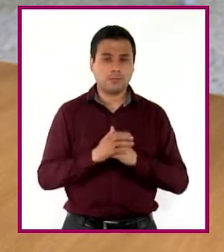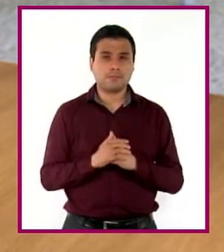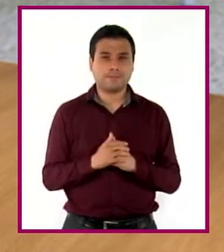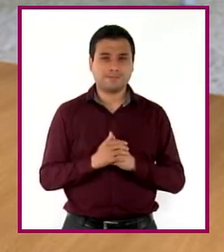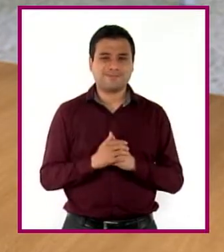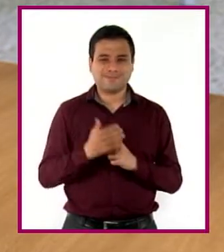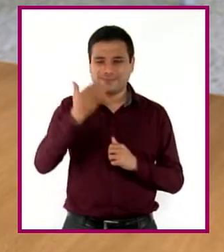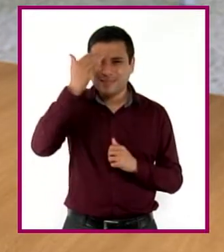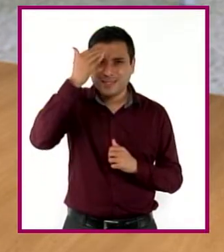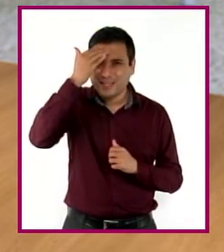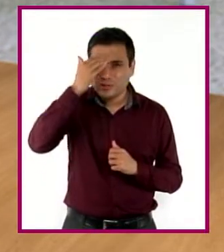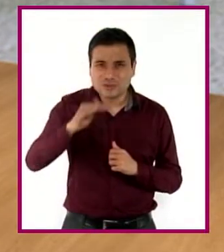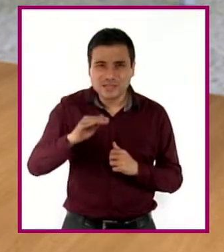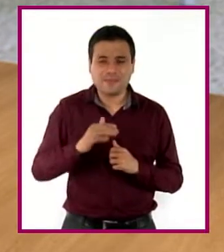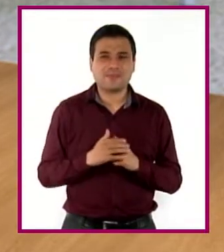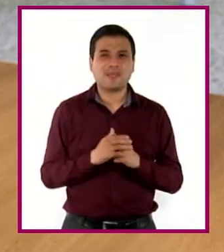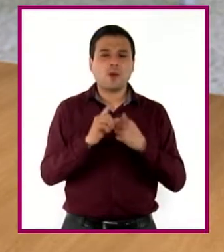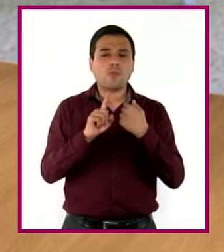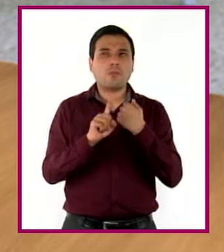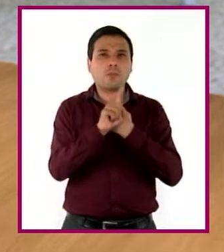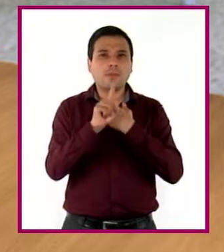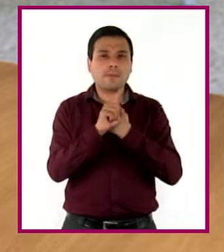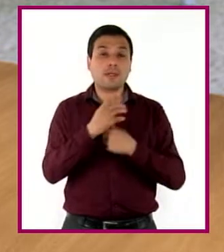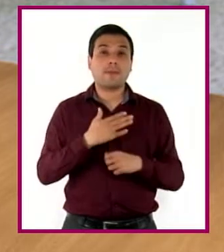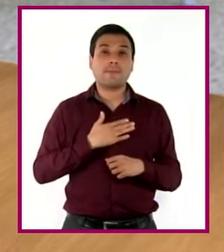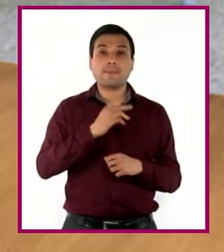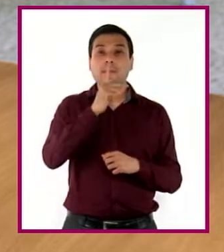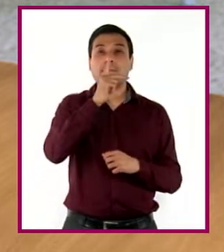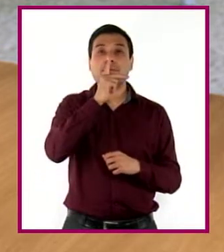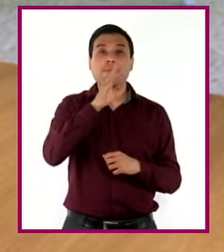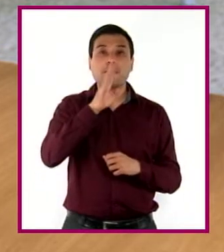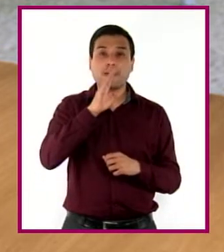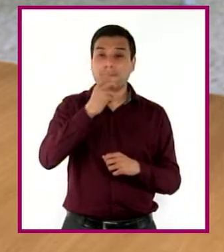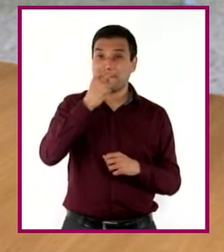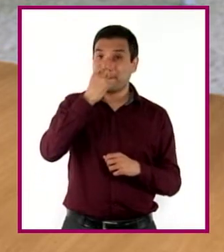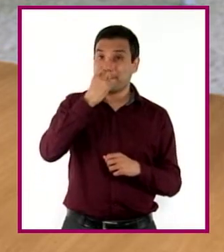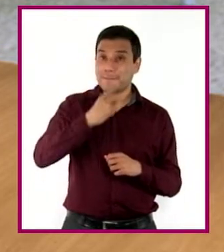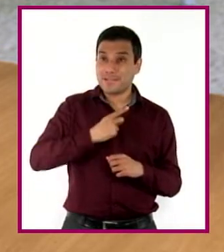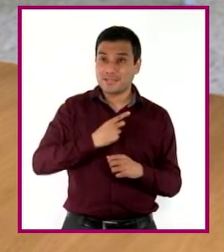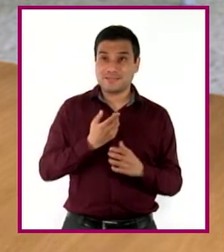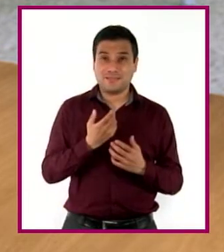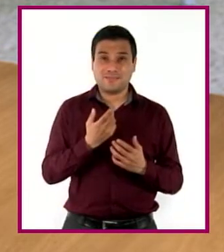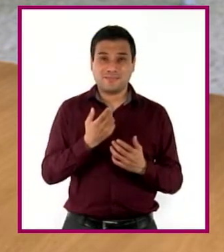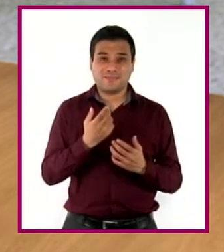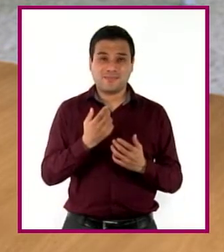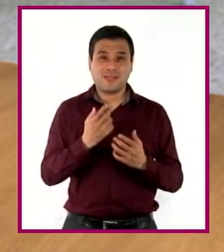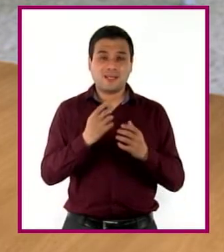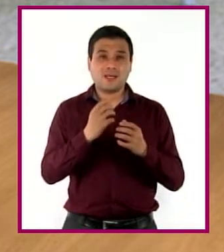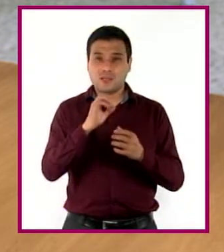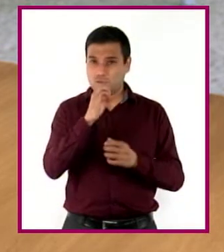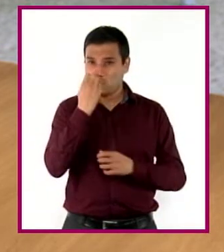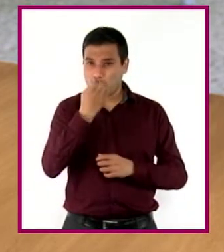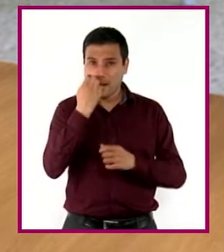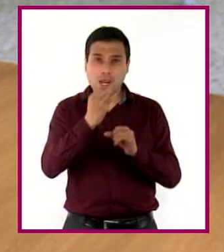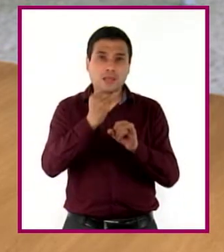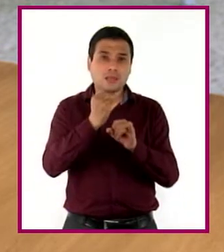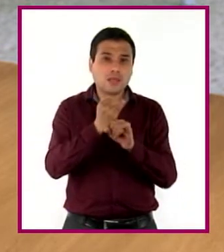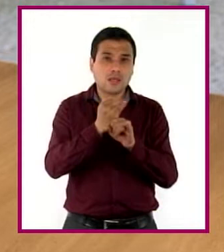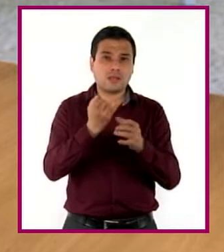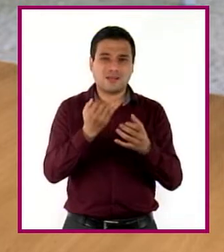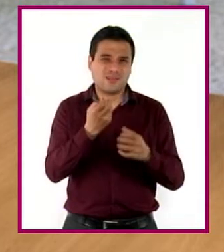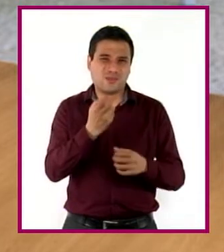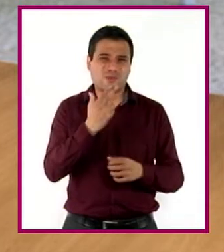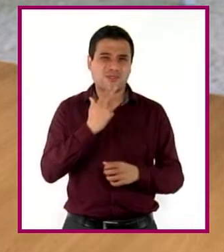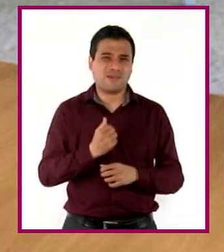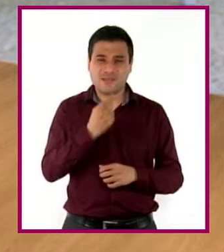Ya lo sé. El problema es que mis papás dicen que las carreras no escolarizadas no son buenas, que son para flojos y que no te forman igual de